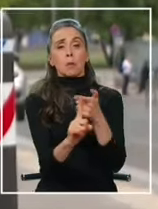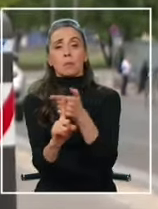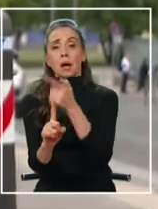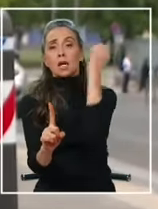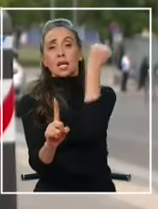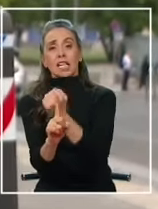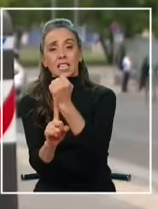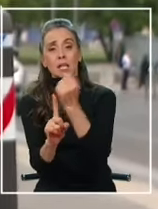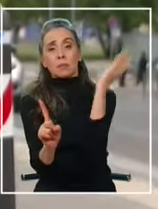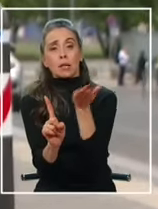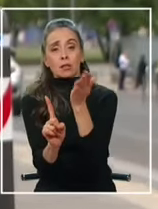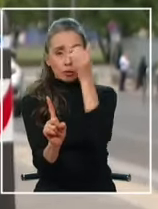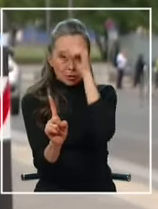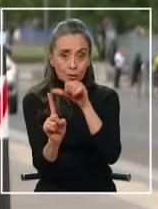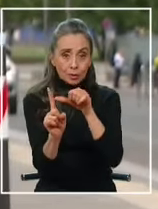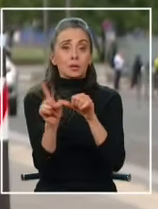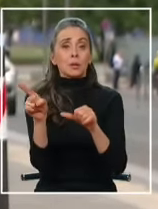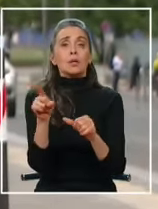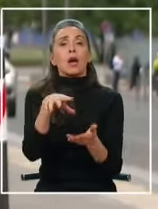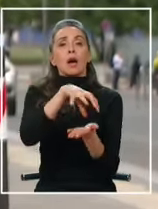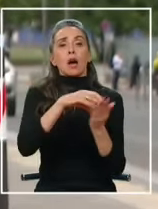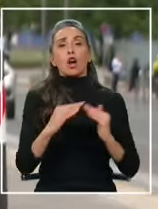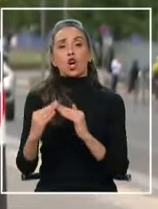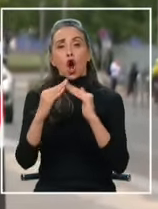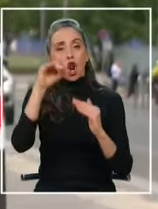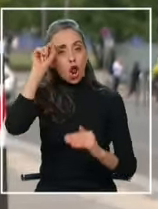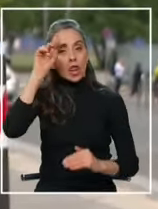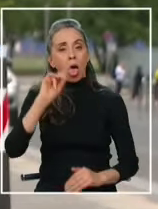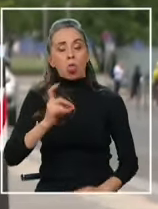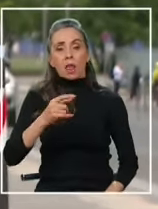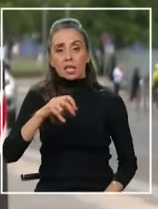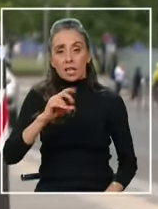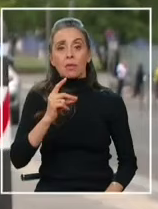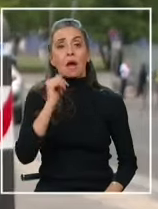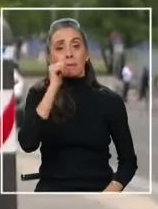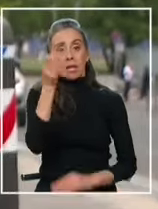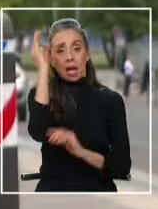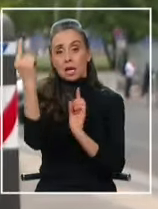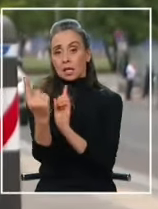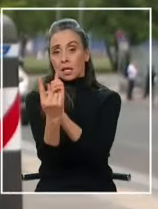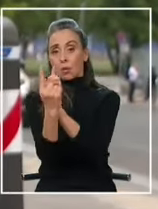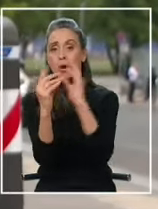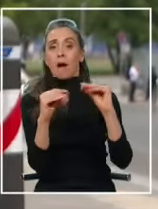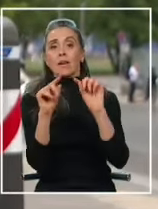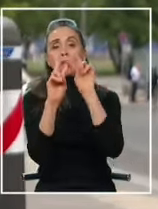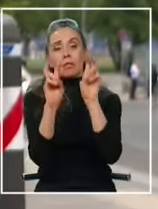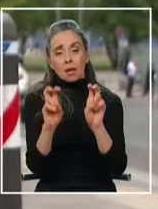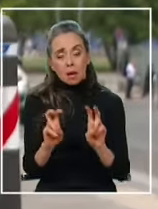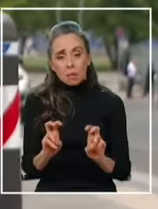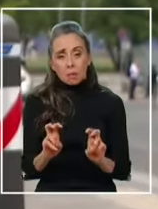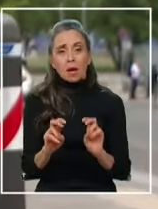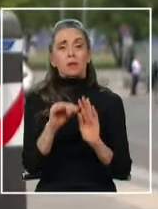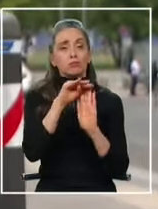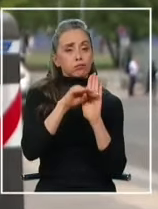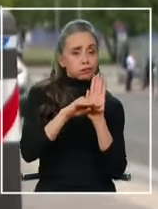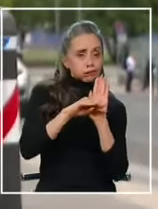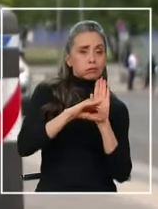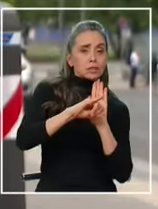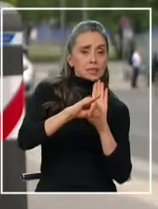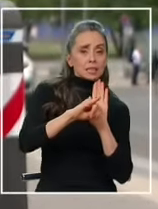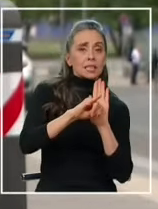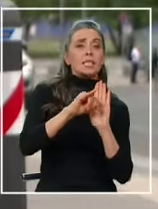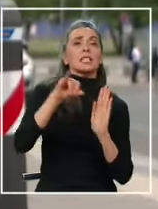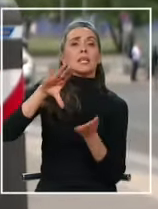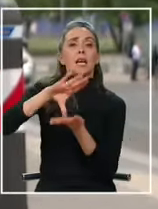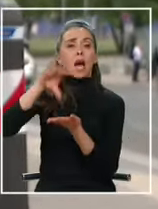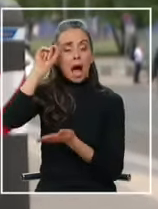Colonia Dignidad con él precisamente el presidente Gabriel Boric se reunirá el día de mañana para abordar este y otros temas en una agenda que continúa por